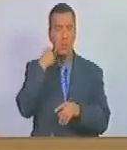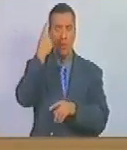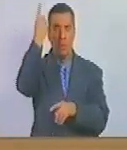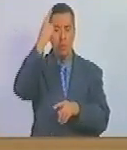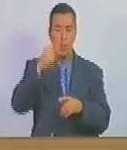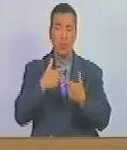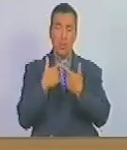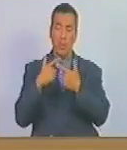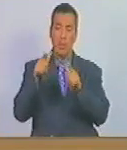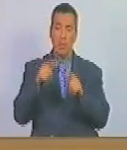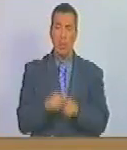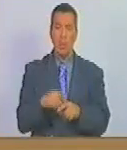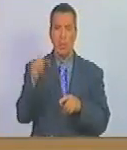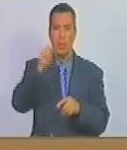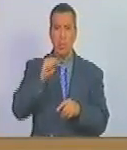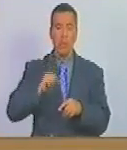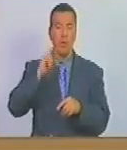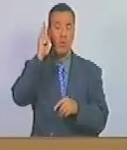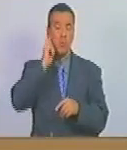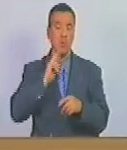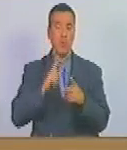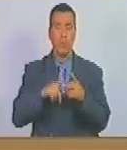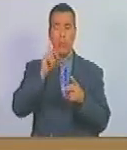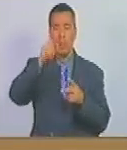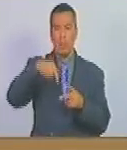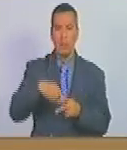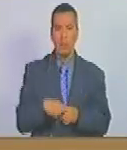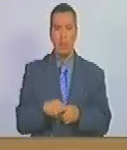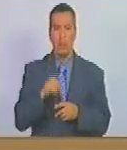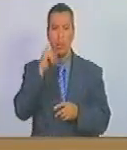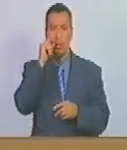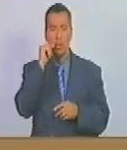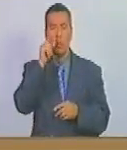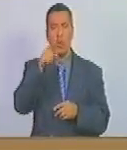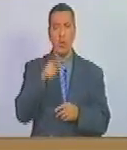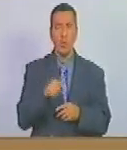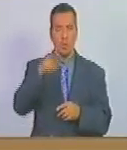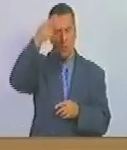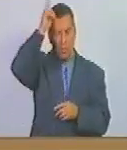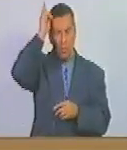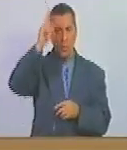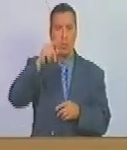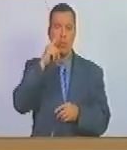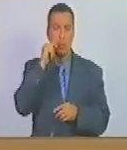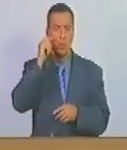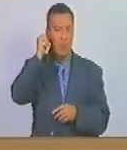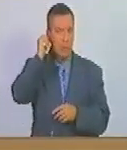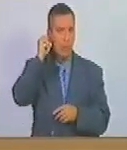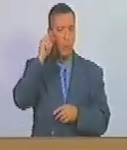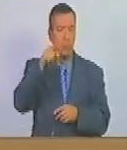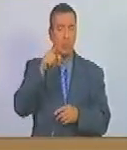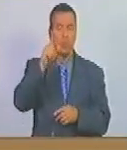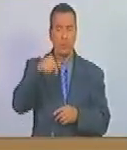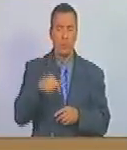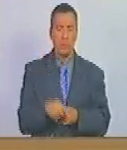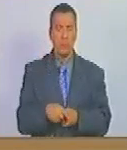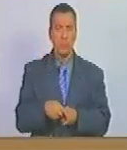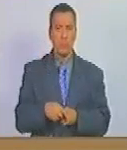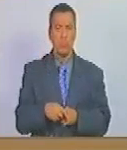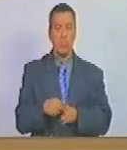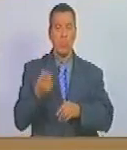la independencia como Simón Bolívar así como hombres indígenas y mujeres afrodescendientes